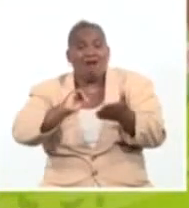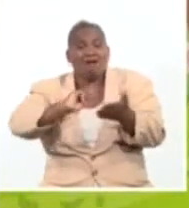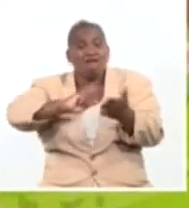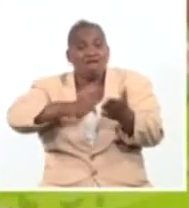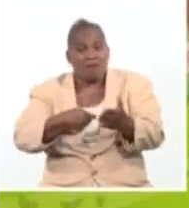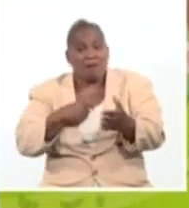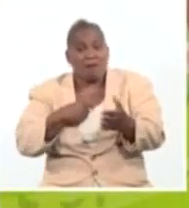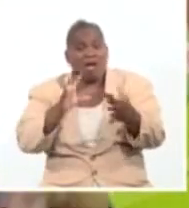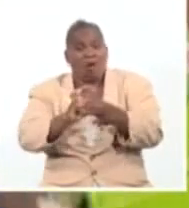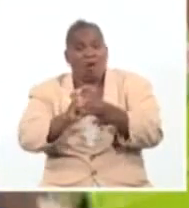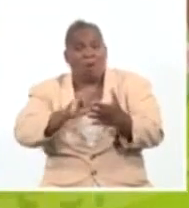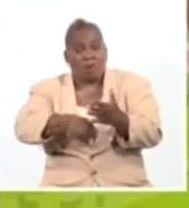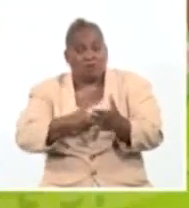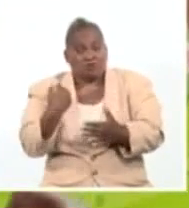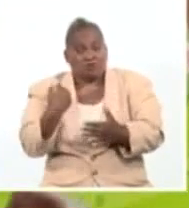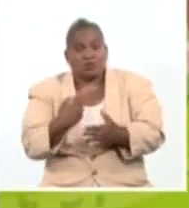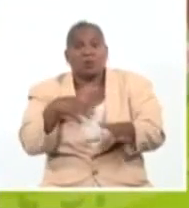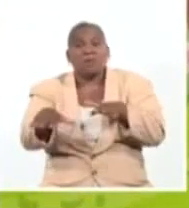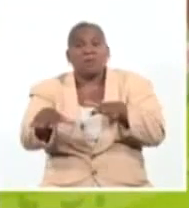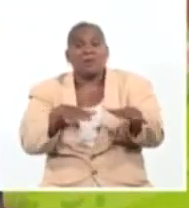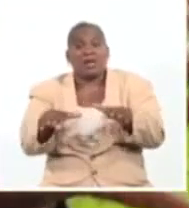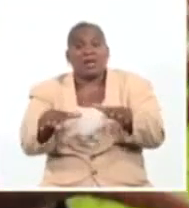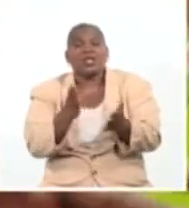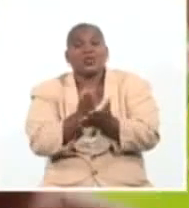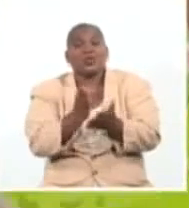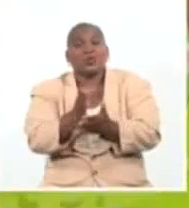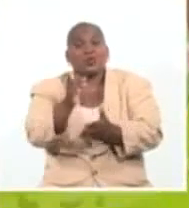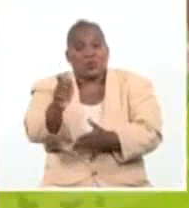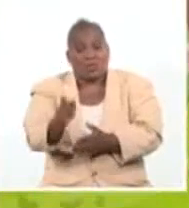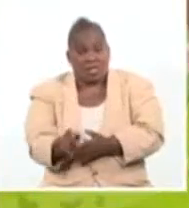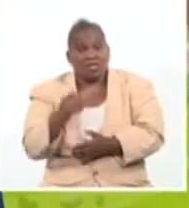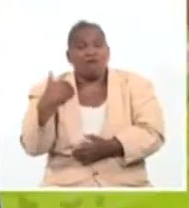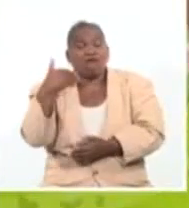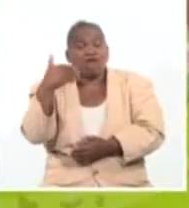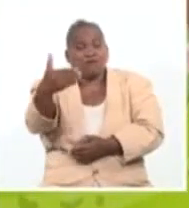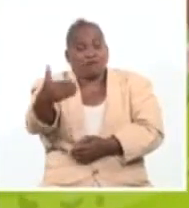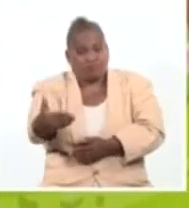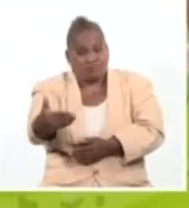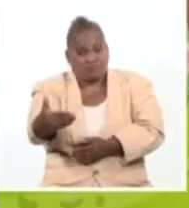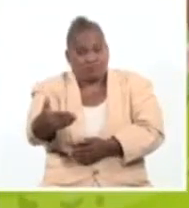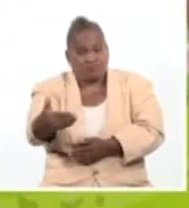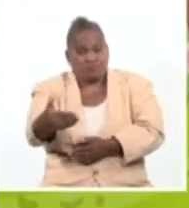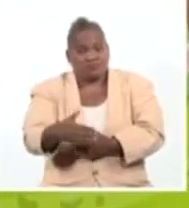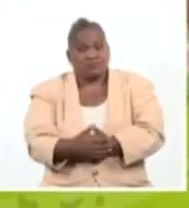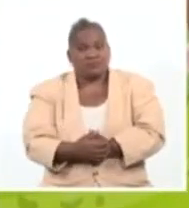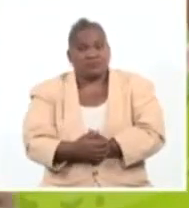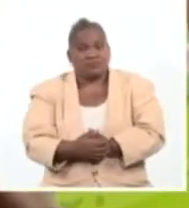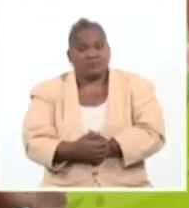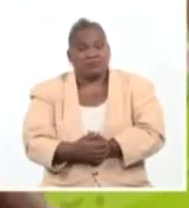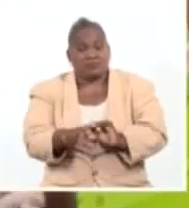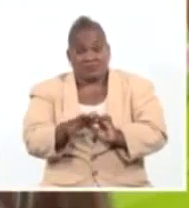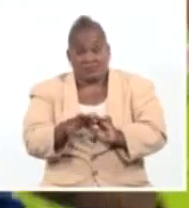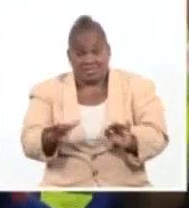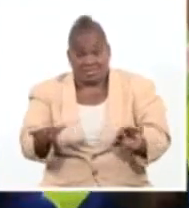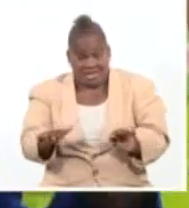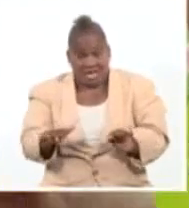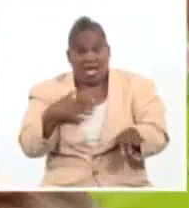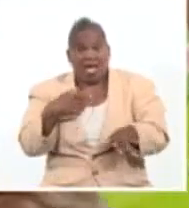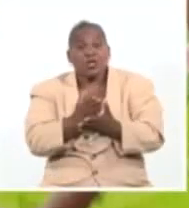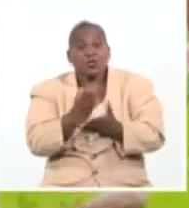nosotros estamos preparando a nuestros estudiantes para el futuro. Es decir, que ya ellos se van